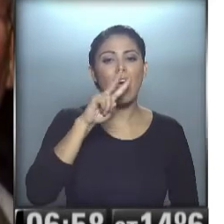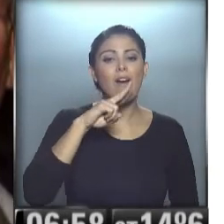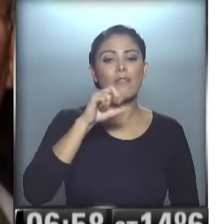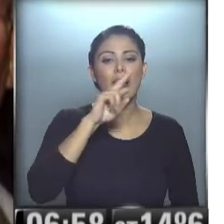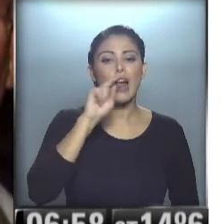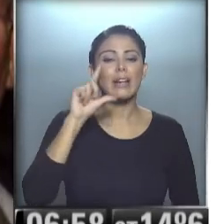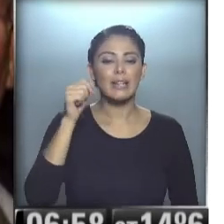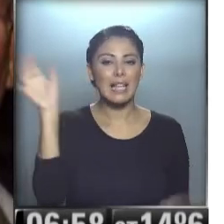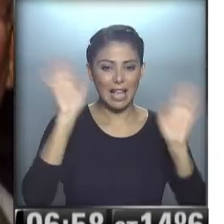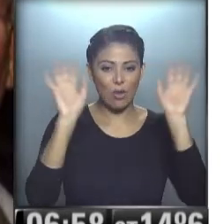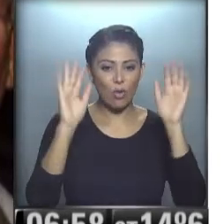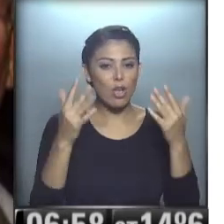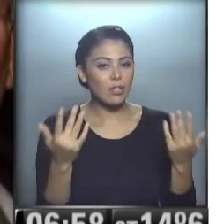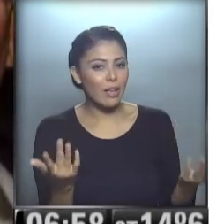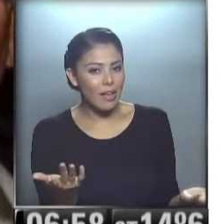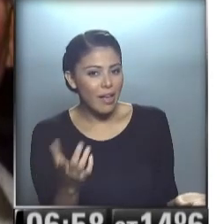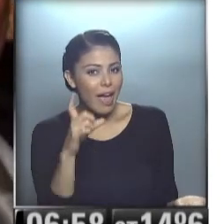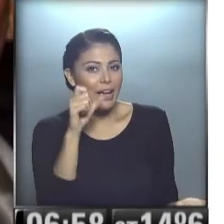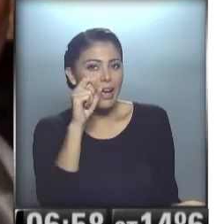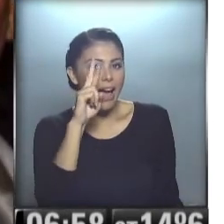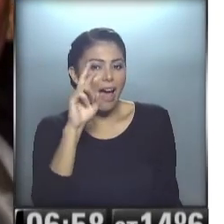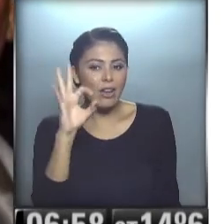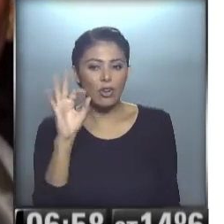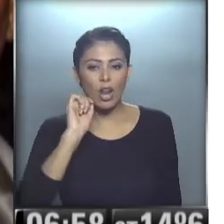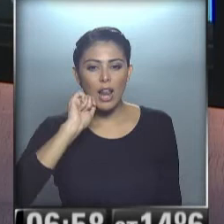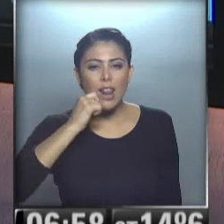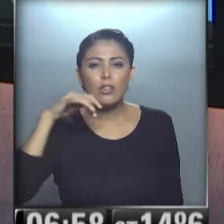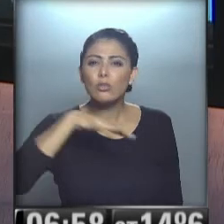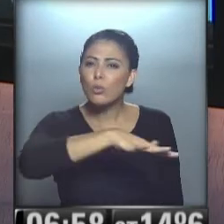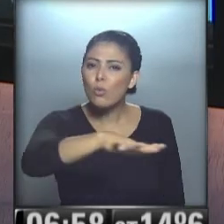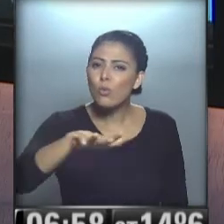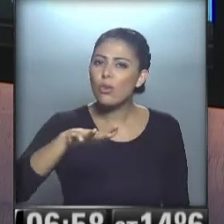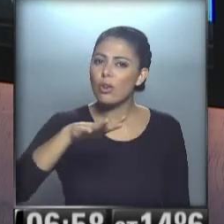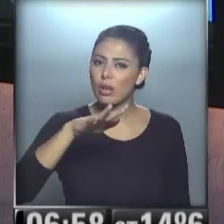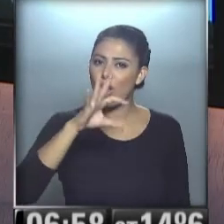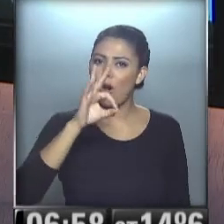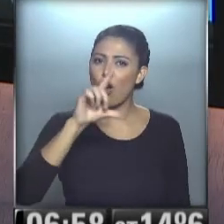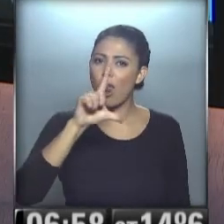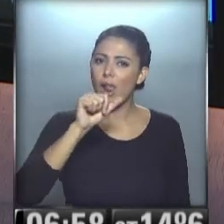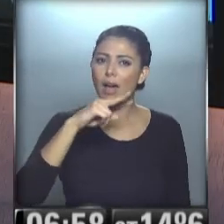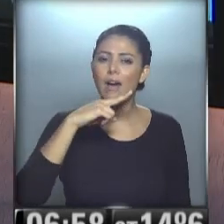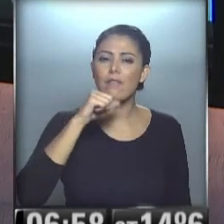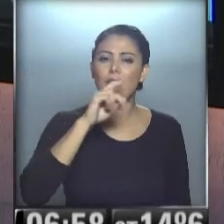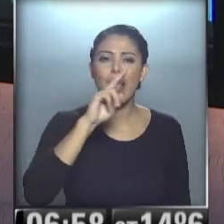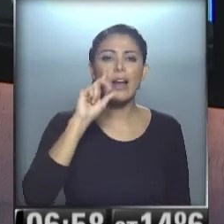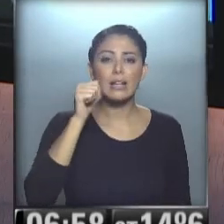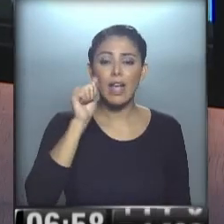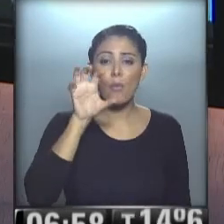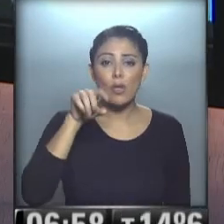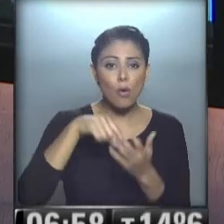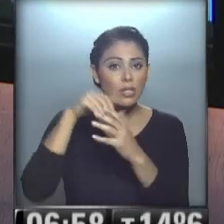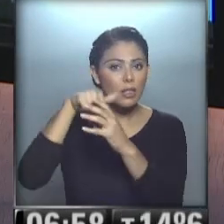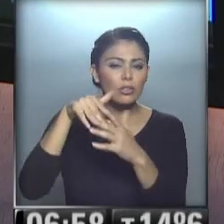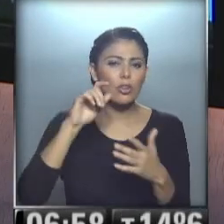saludos. ¡Ay, Caro! ¡Qué lindo Olavarría! ¡Qué linda zona, eh! En la provincia de Buenos Aires.